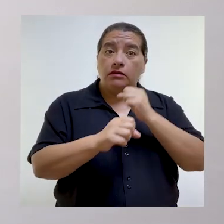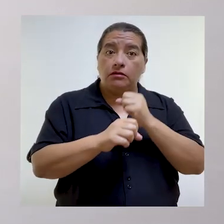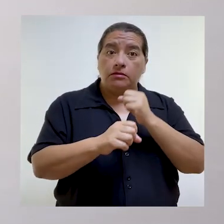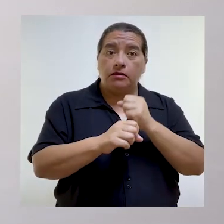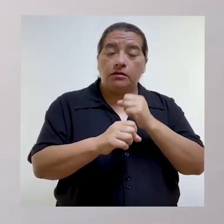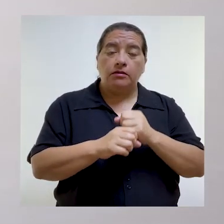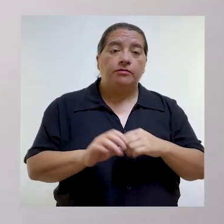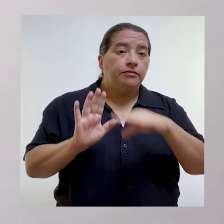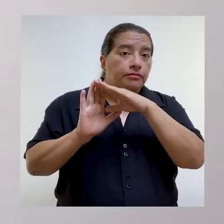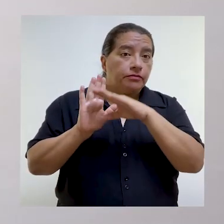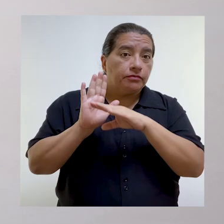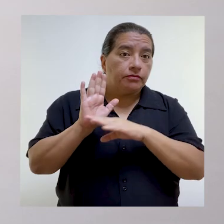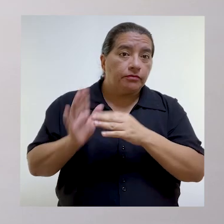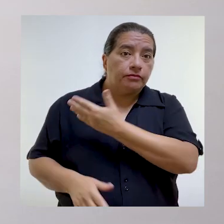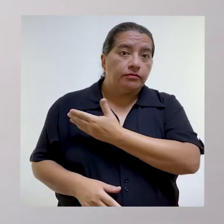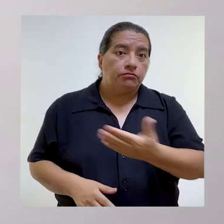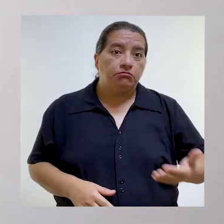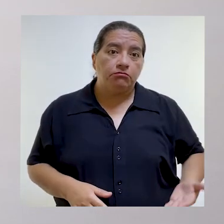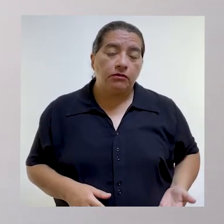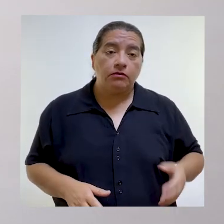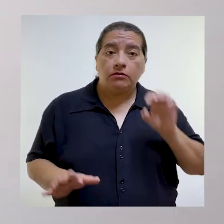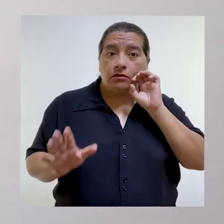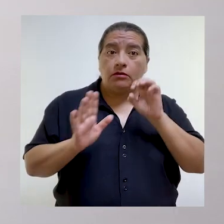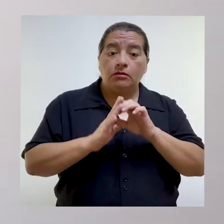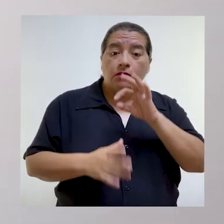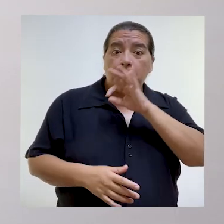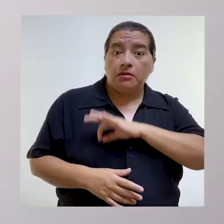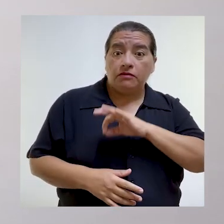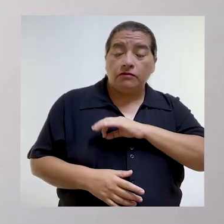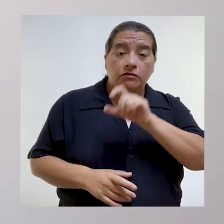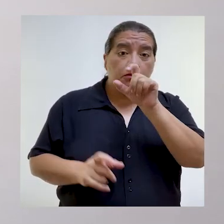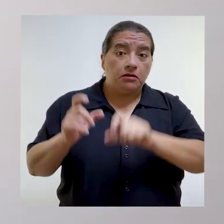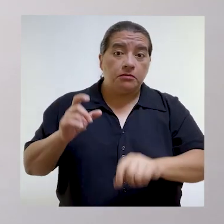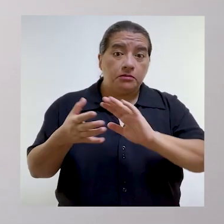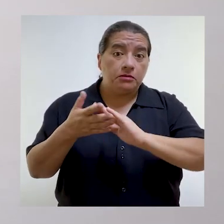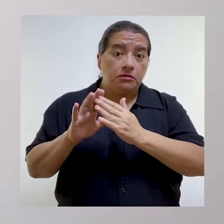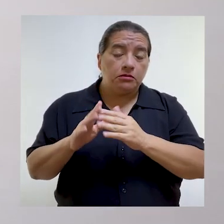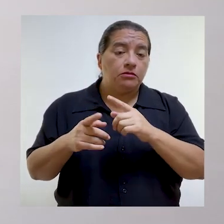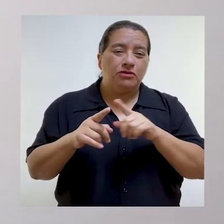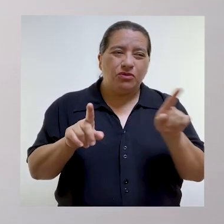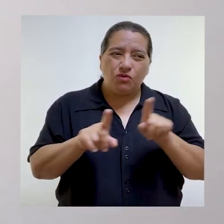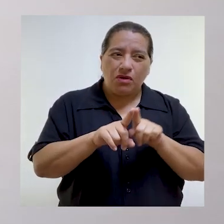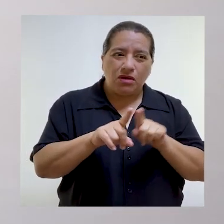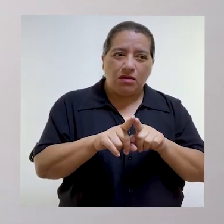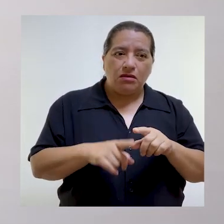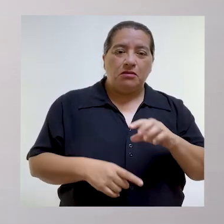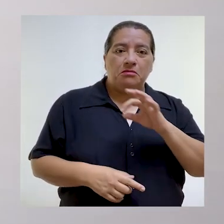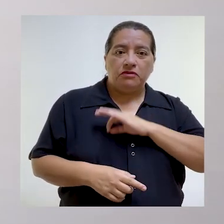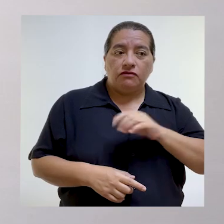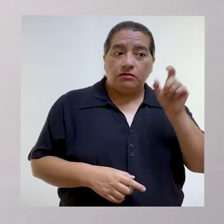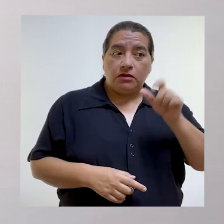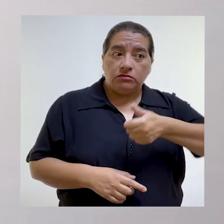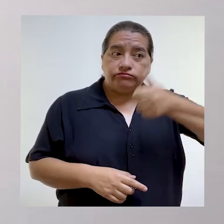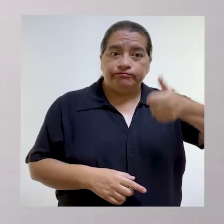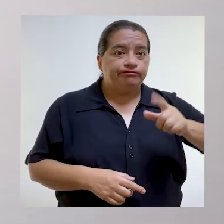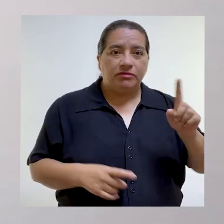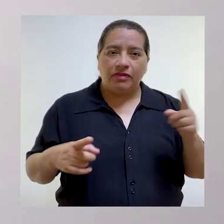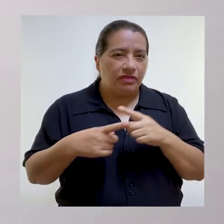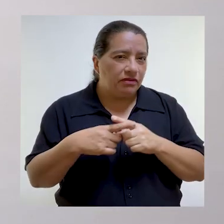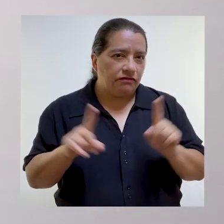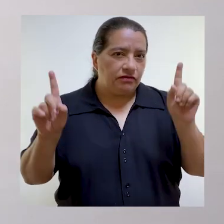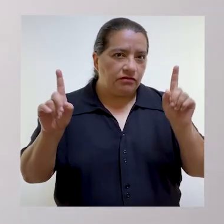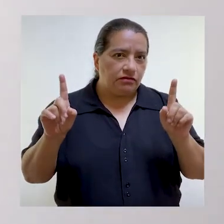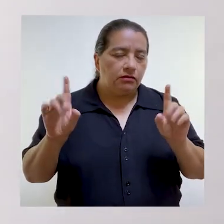cuando se diseñan políticas públicas, especialmente en situaciones en las que lo que es beneficioso para la sociedad no necesariamente coincide con los intereses de los